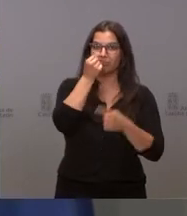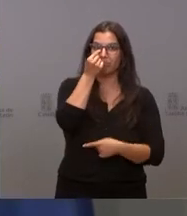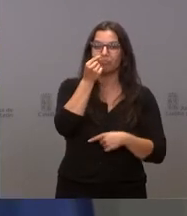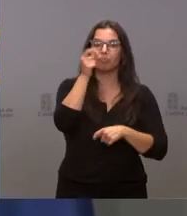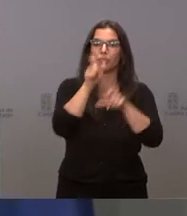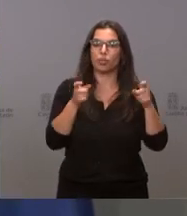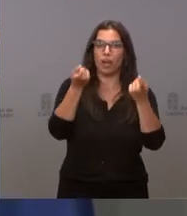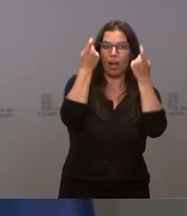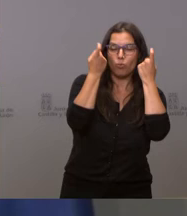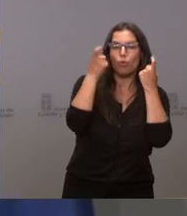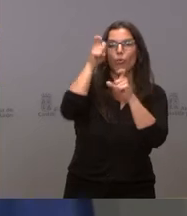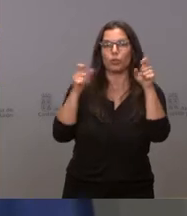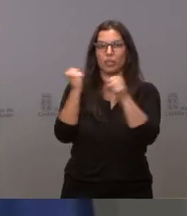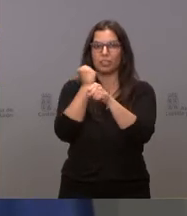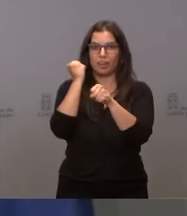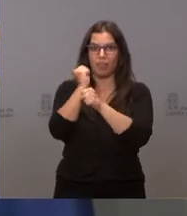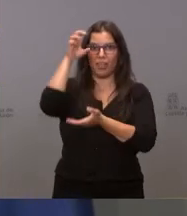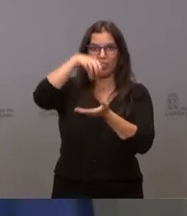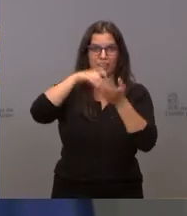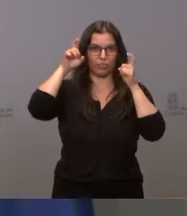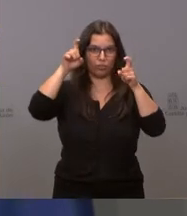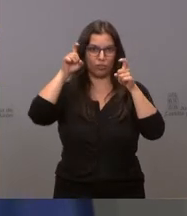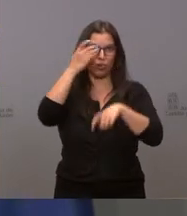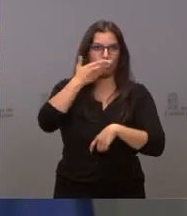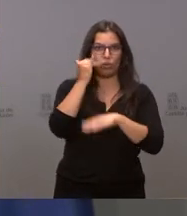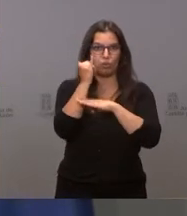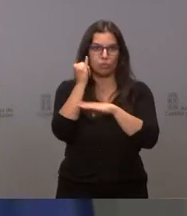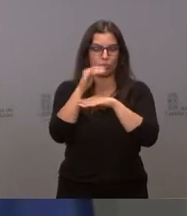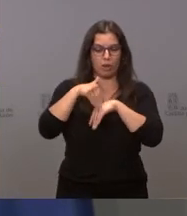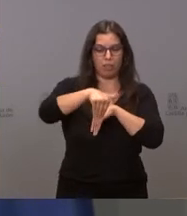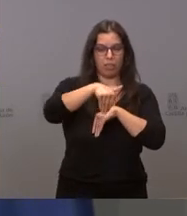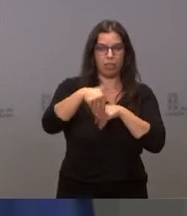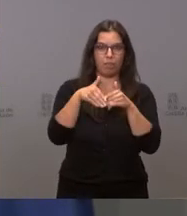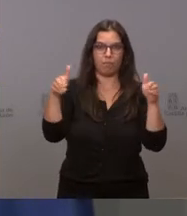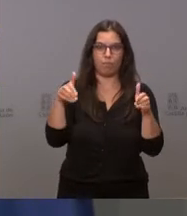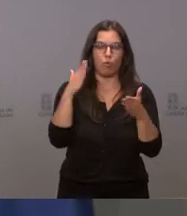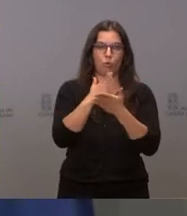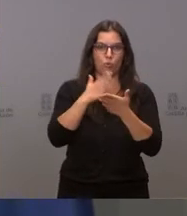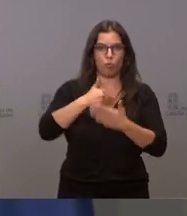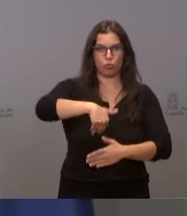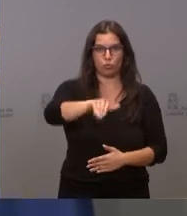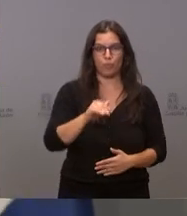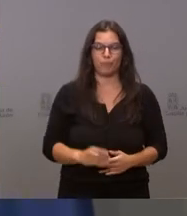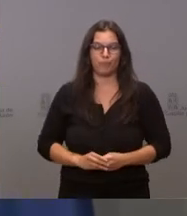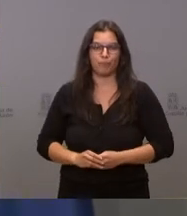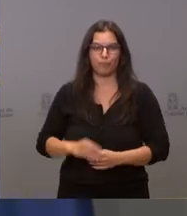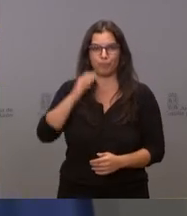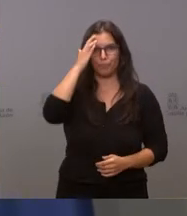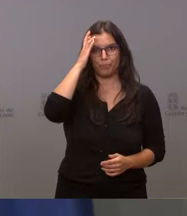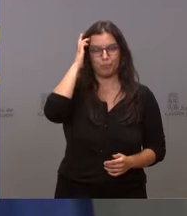de los centros docentes de nuestra comunidad, con cara al inicio del siguiente curso académico.